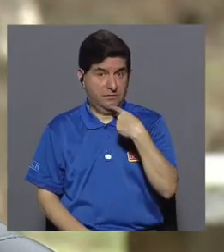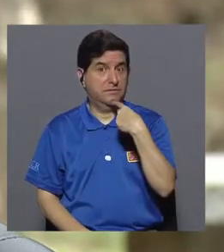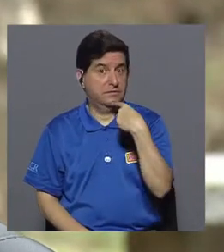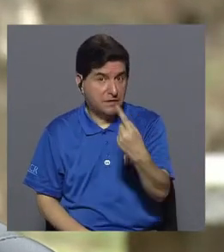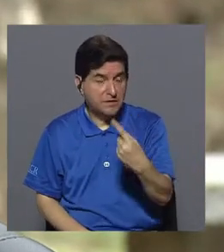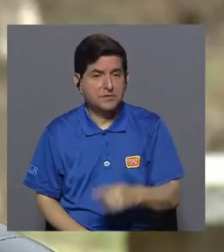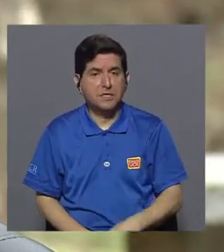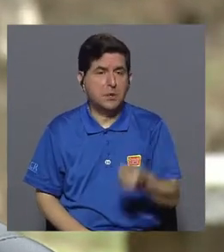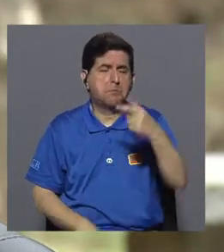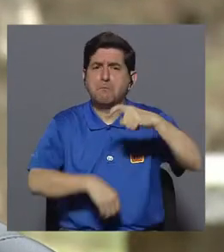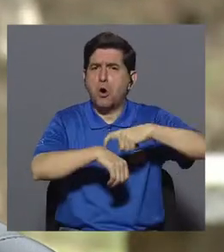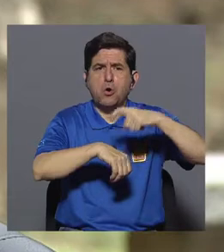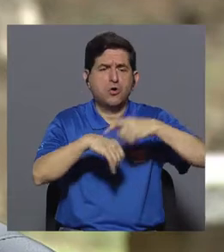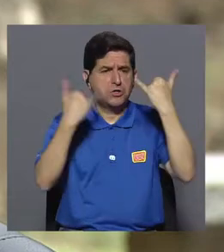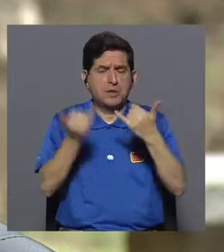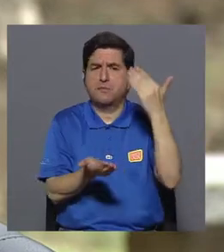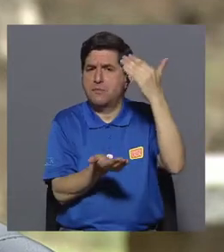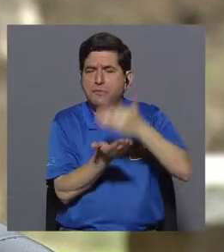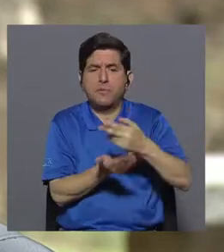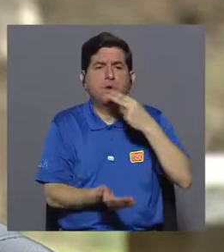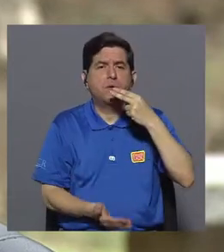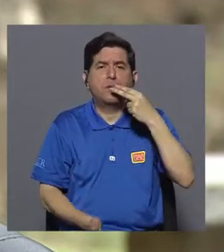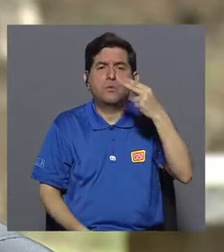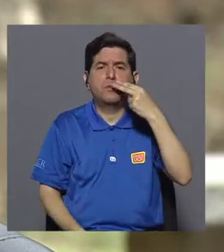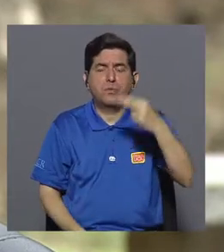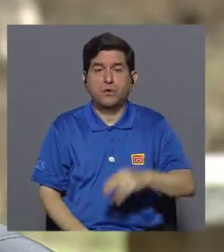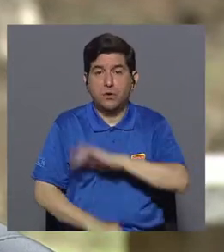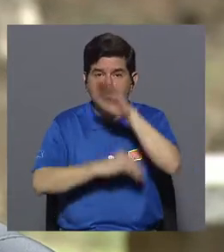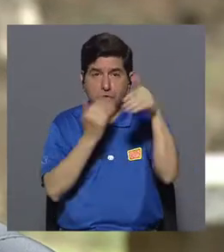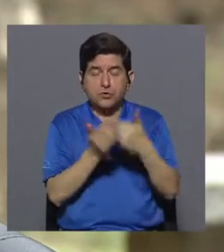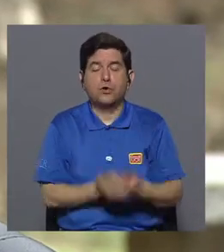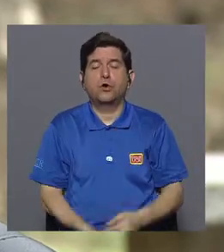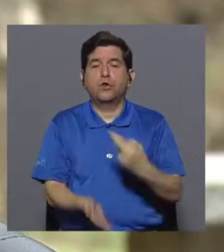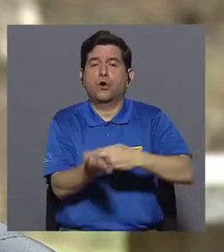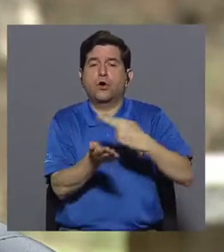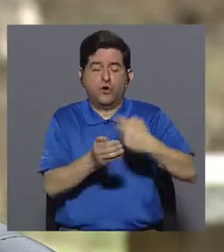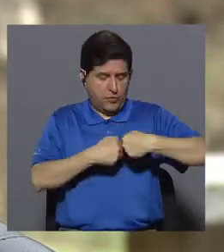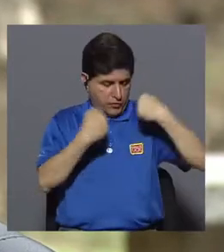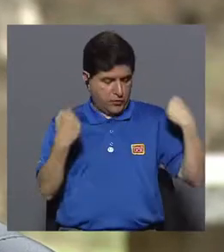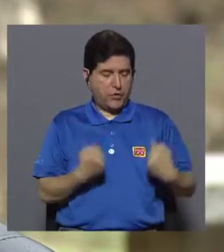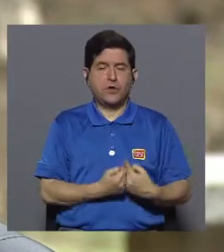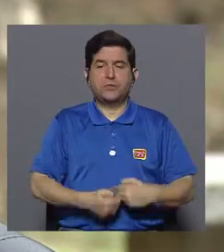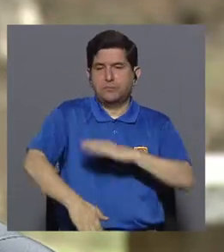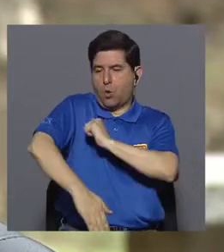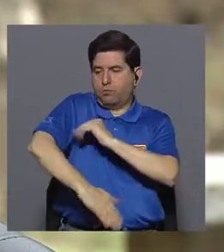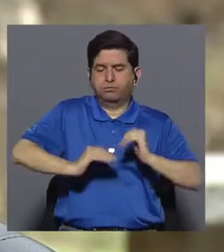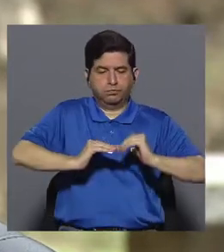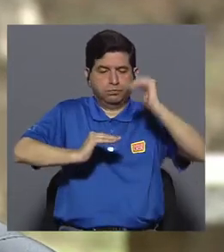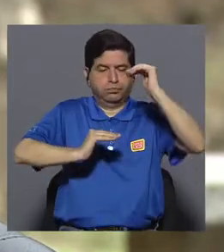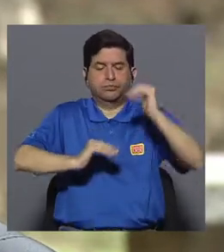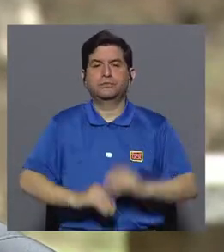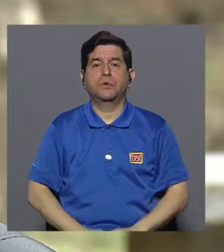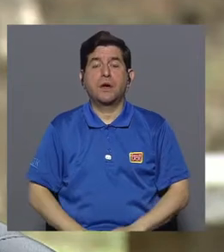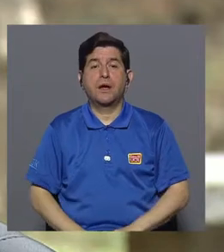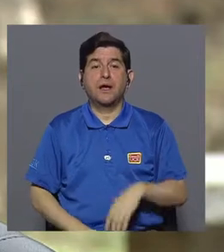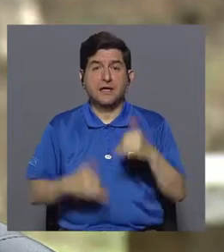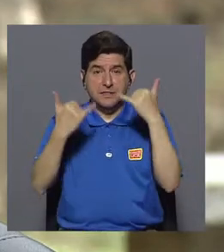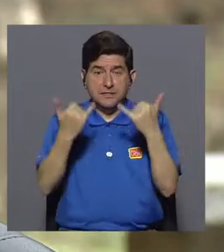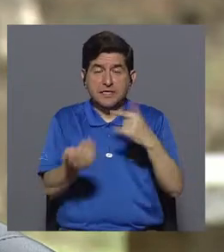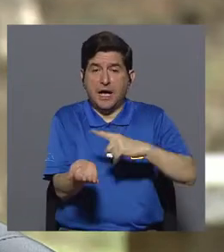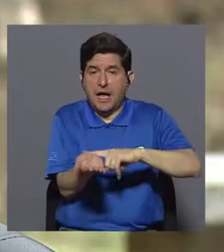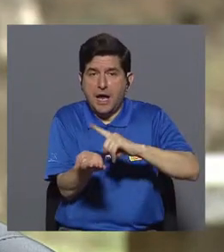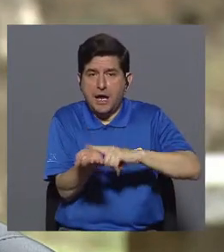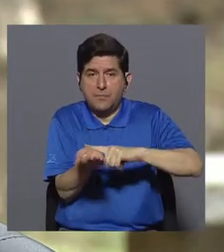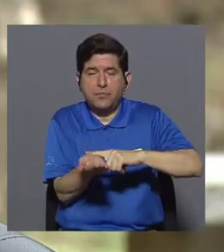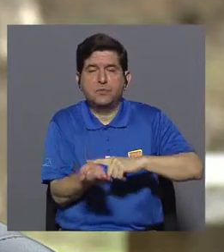con poco tiempo de haber dejado de fumar, todo lo que es frecuencia cardíaca, presión arterial, el pulso, llegan y